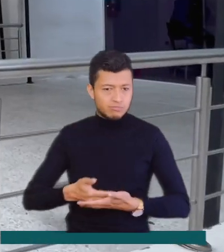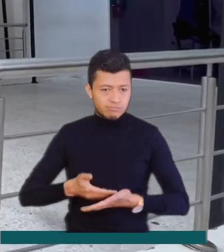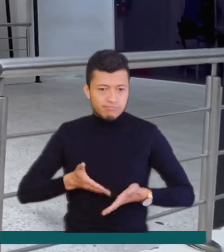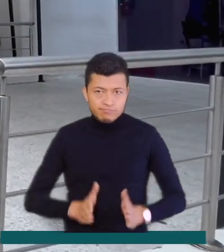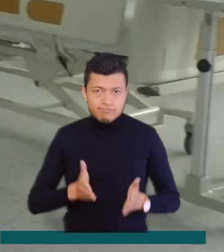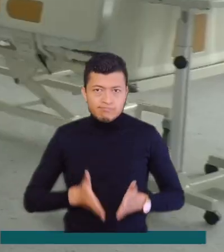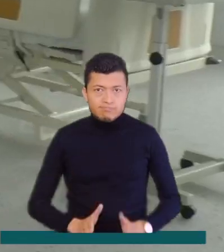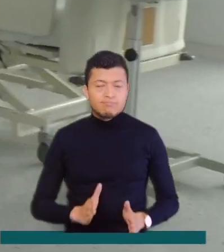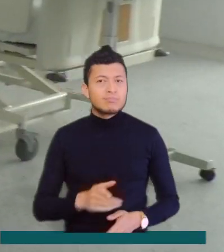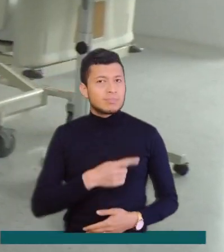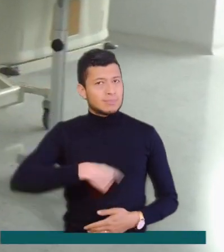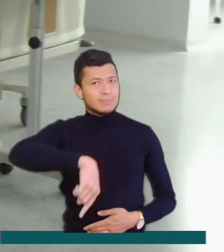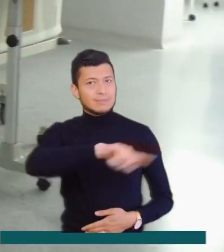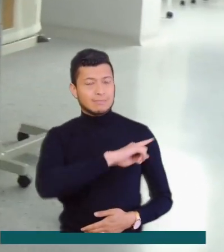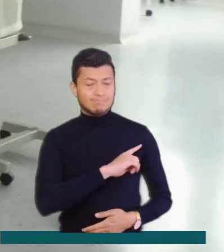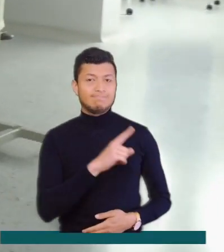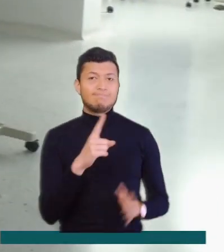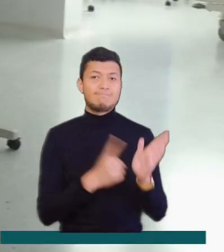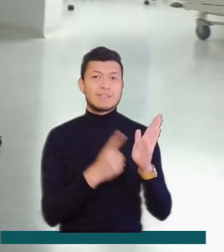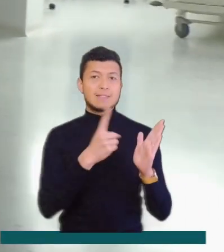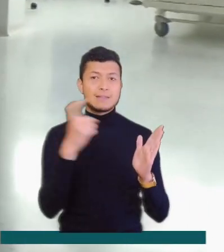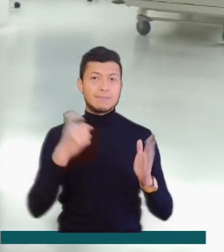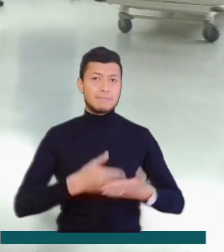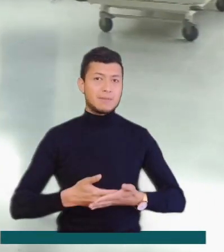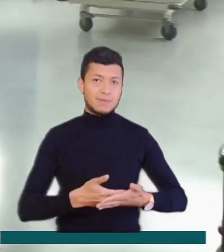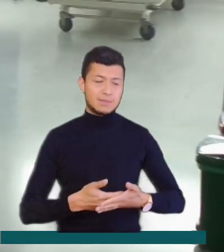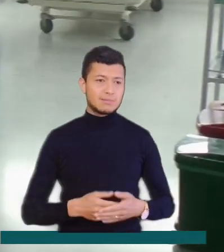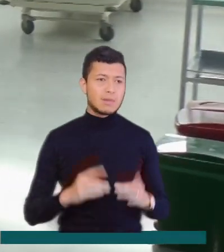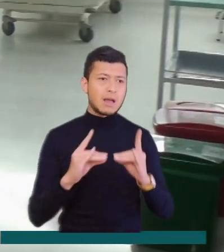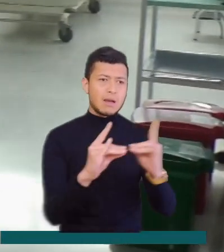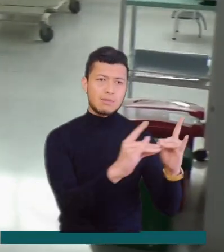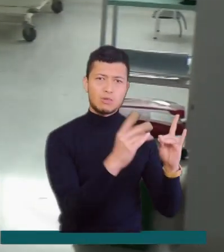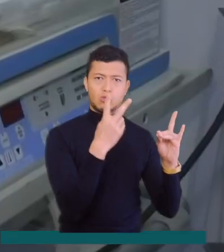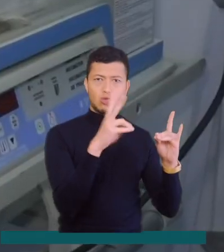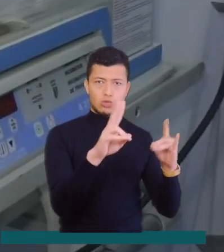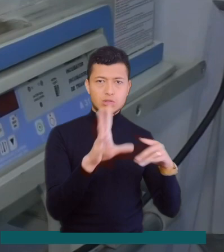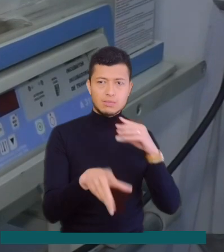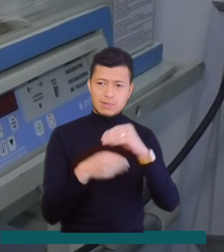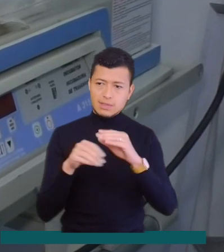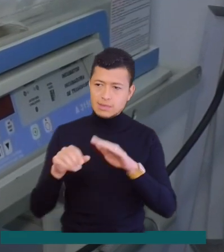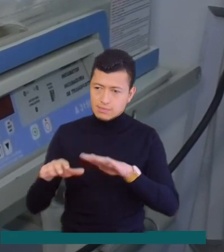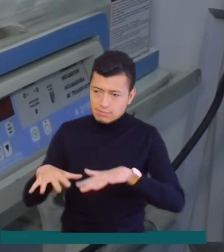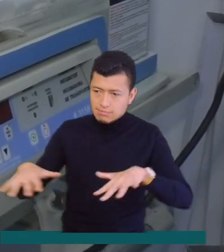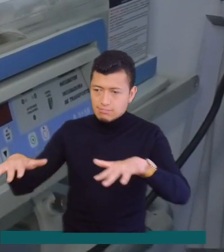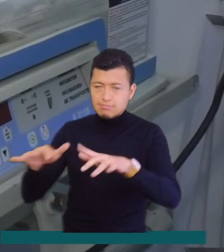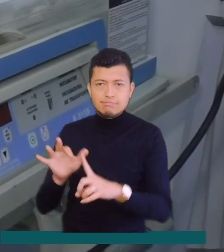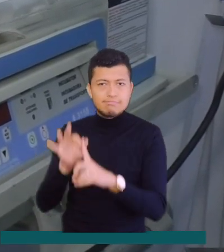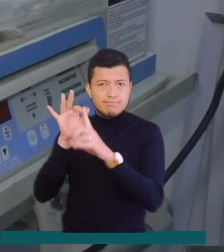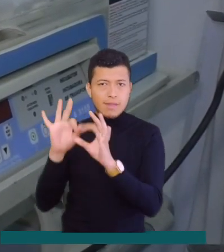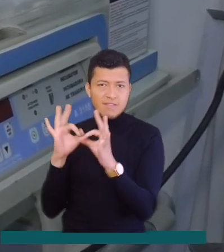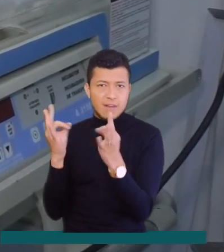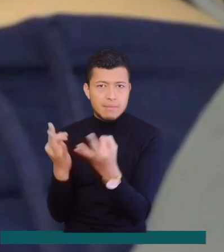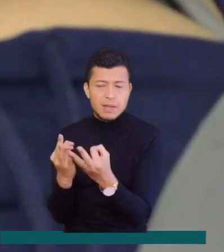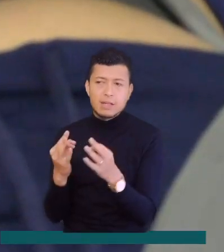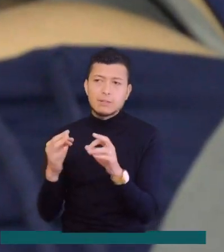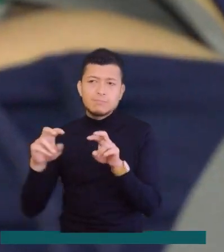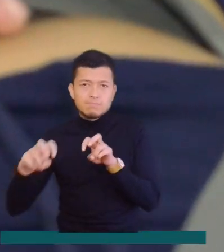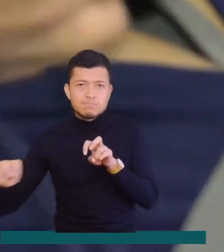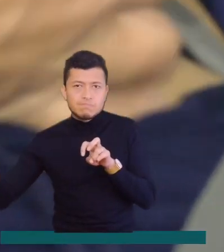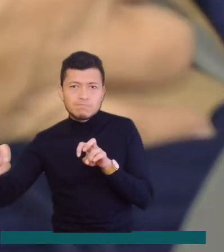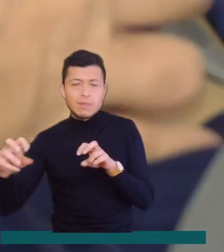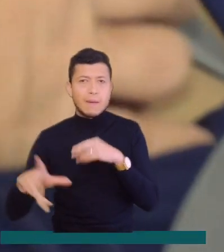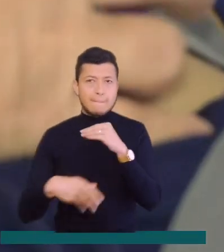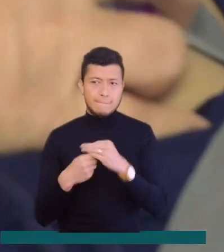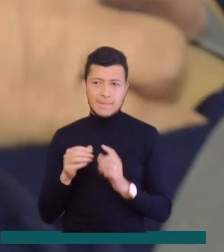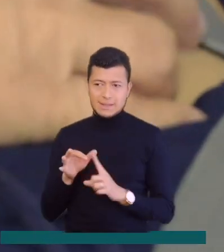.100 bebés. El centro materno infantil cuenta con 12 camas, un área exclusiva para la familia y hay médicos especialistas que harán el